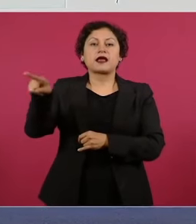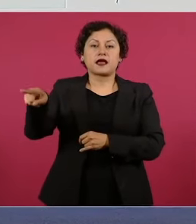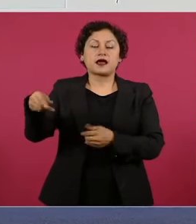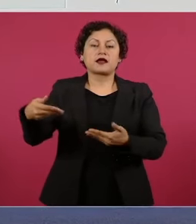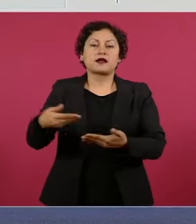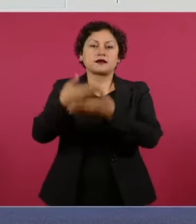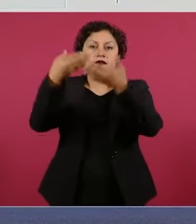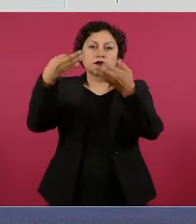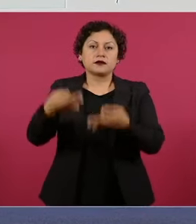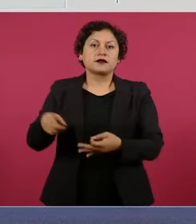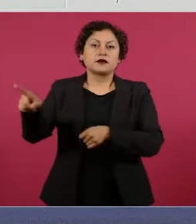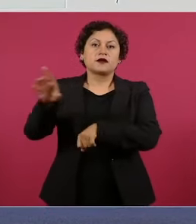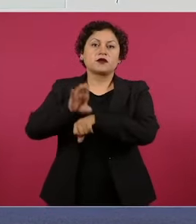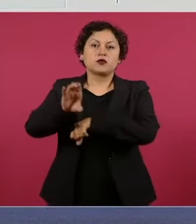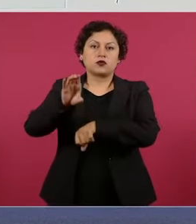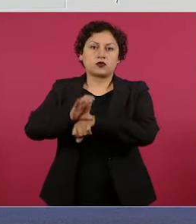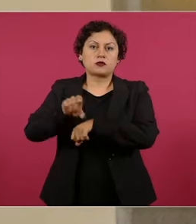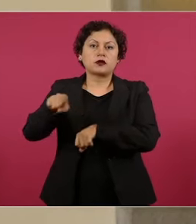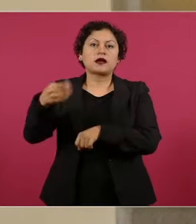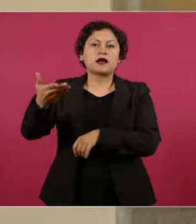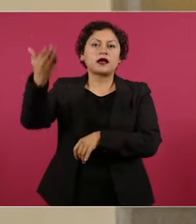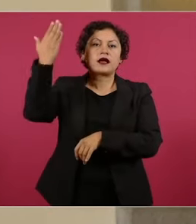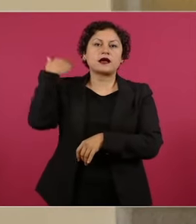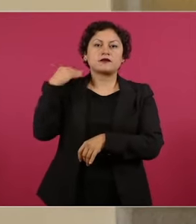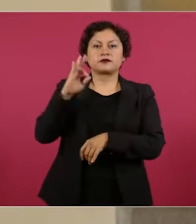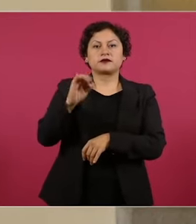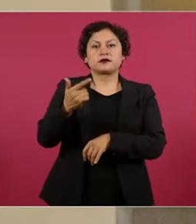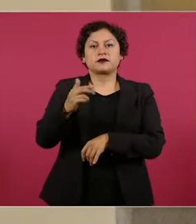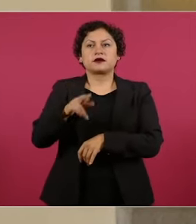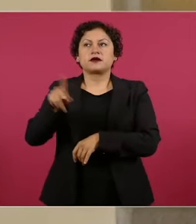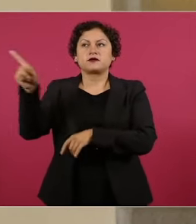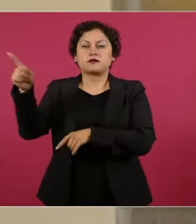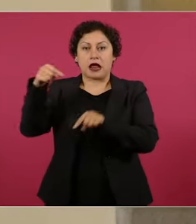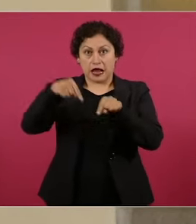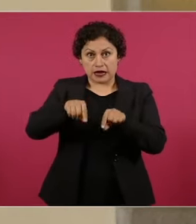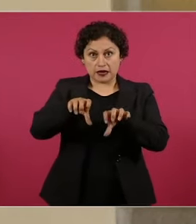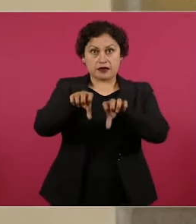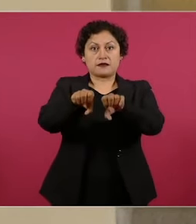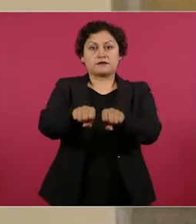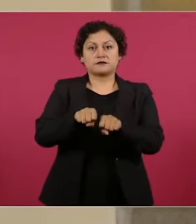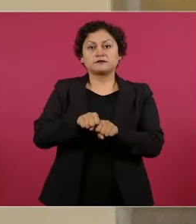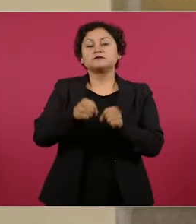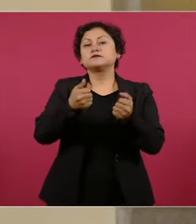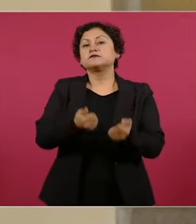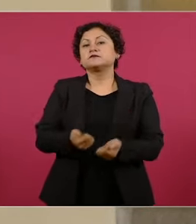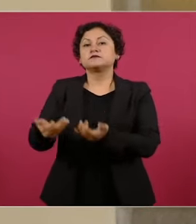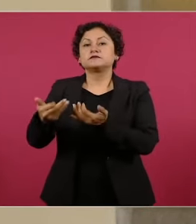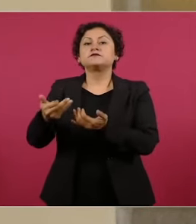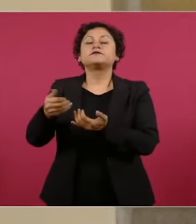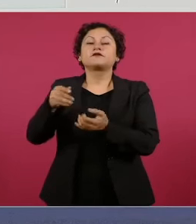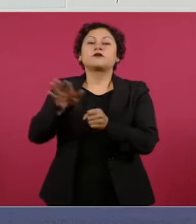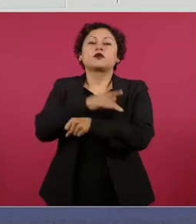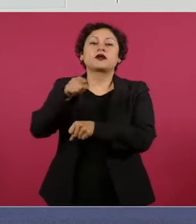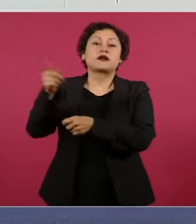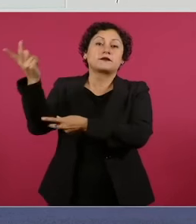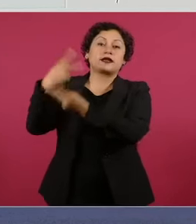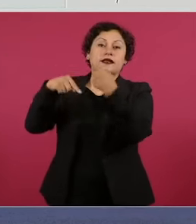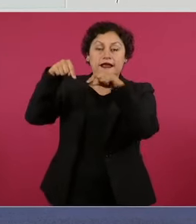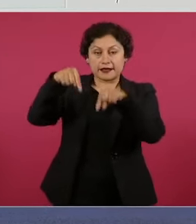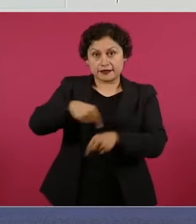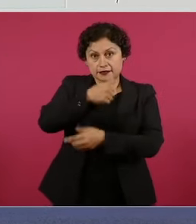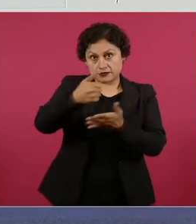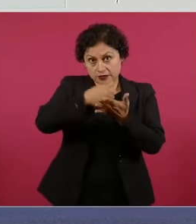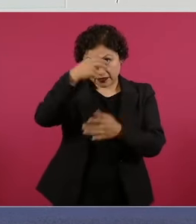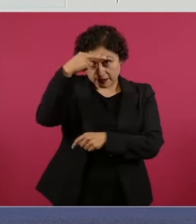aquí, él fue recibido por la Fiscalía de General de la República, ya que es requerido por un juez de la Ciudad de México por delitos contra la